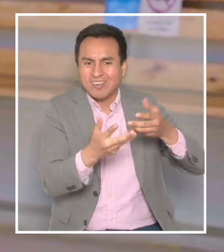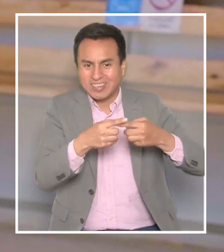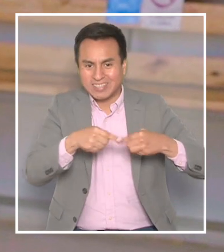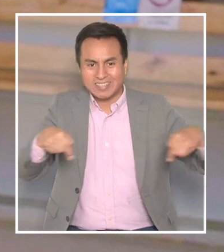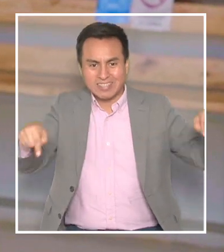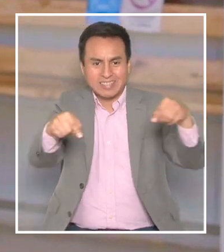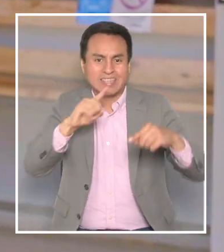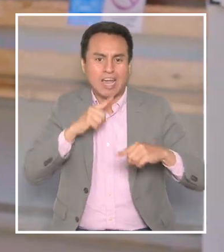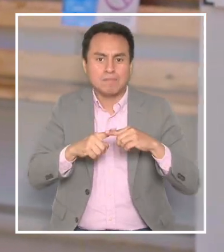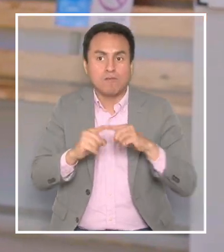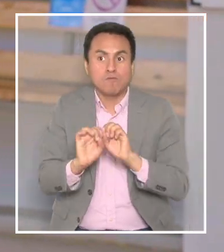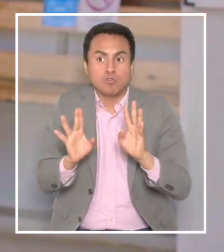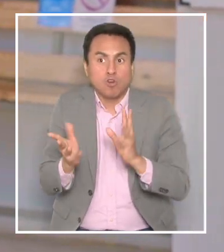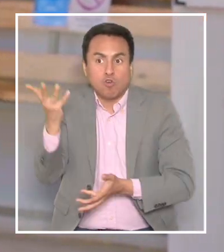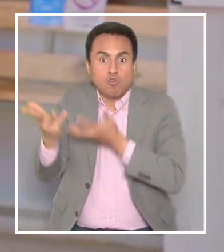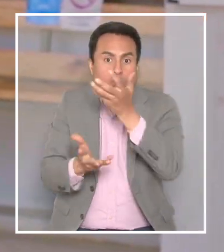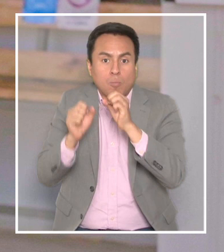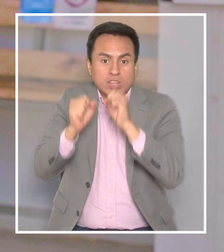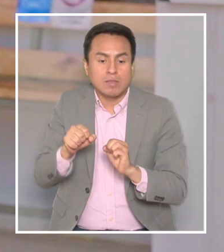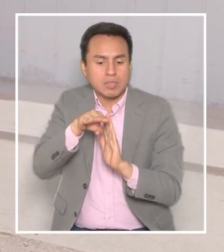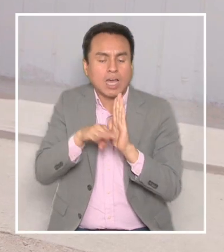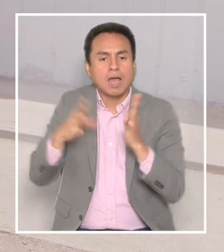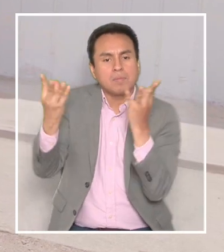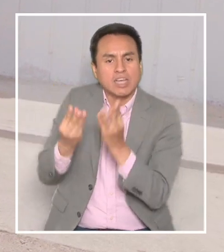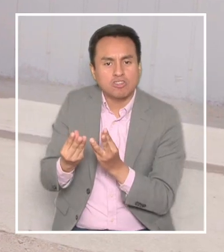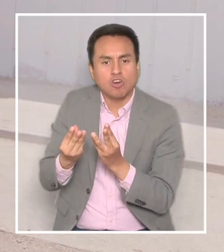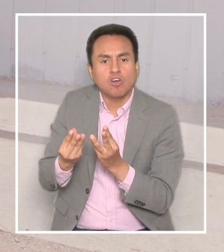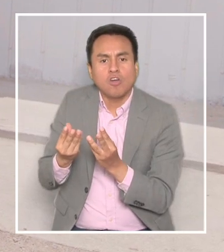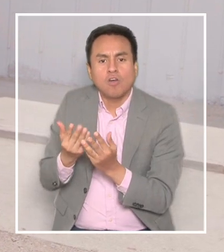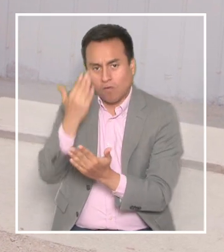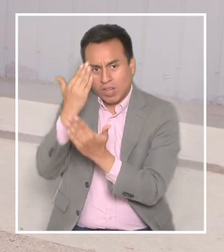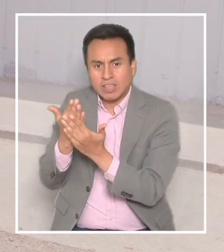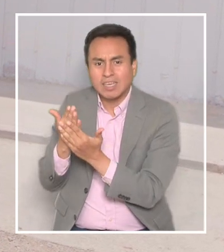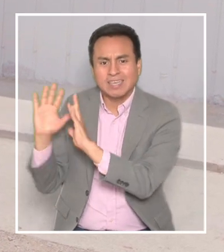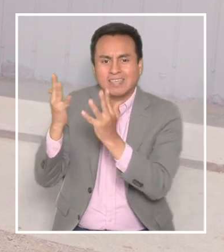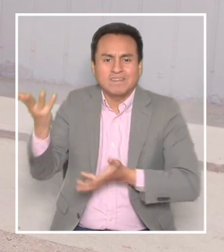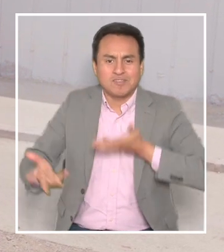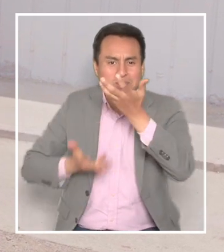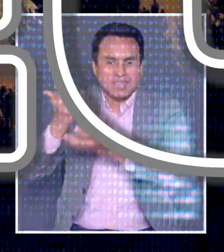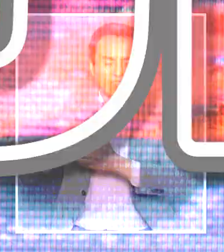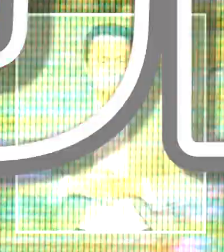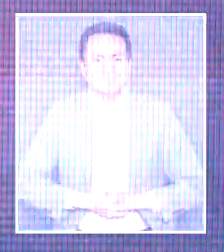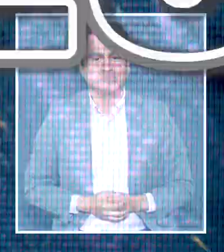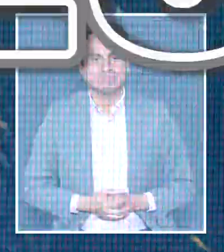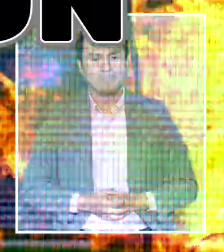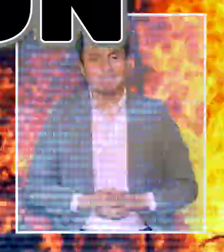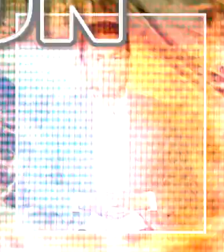Esto es un cortafuego frente a un incendio forestal o una posible medida de mitigación frente a un incendio forestal.